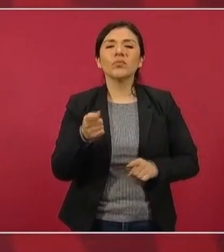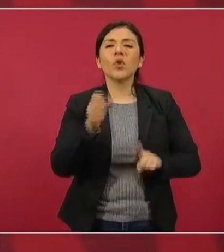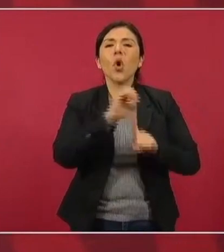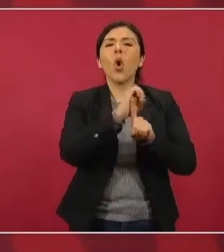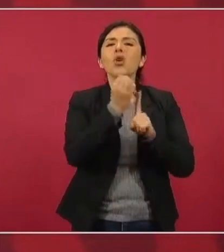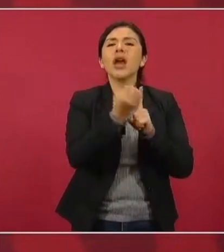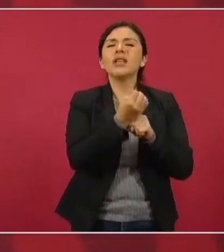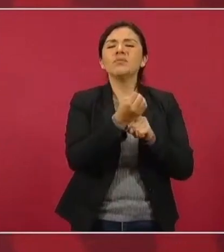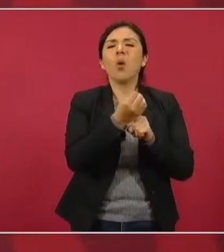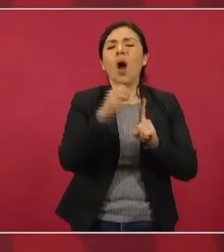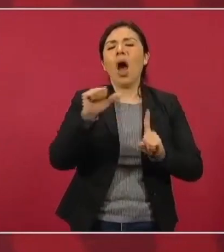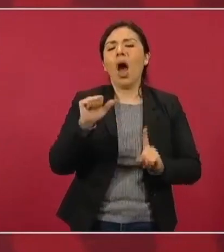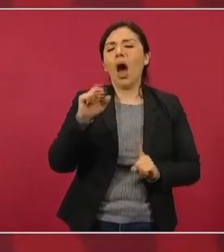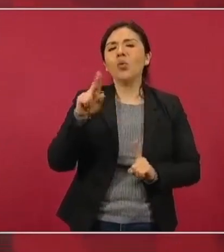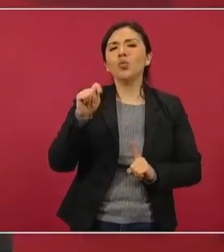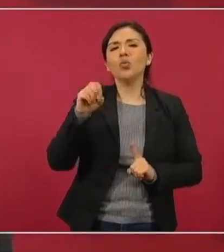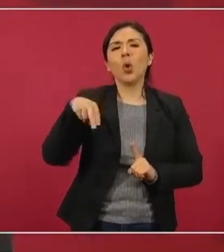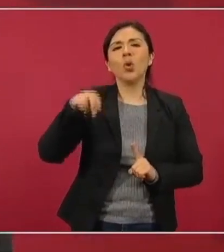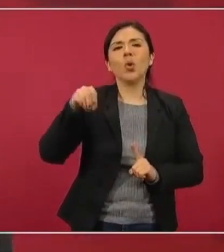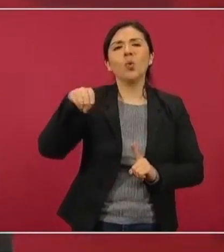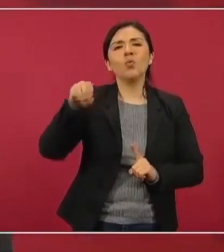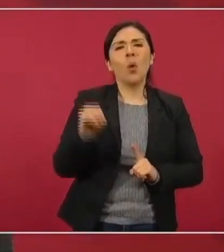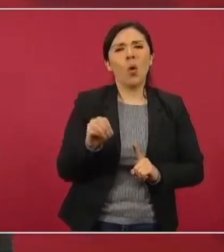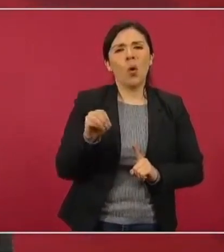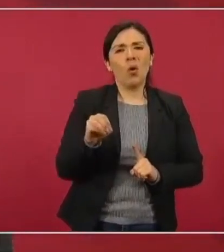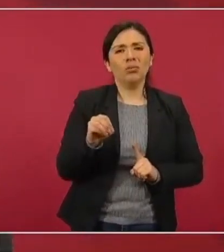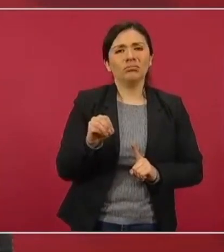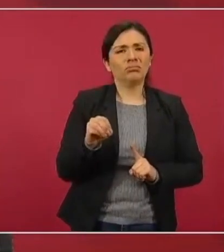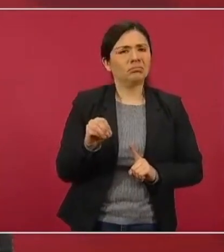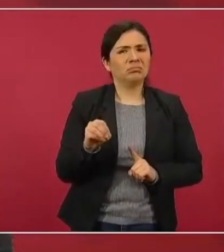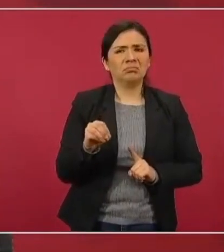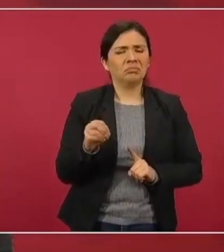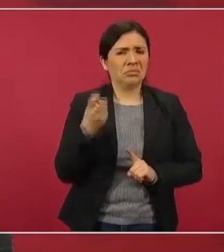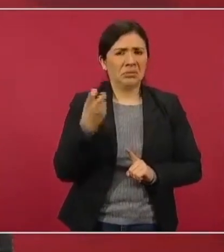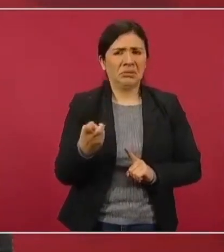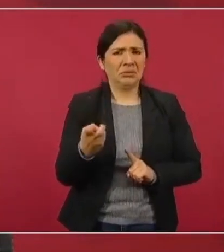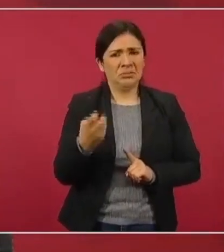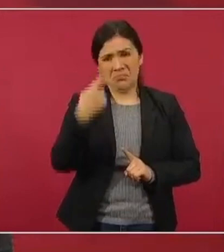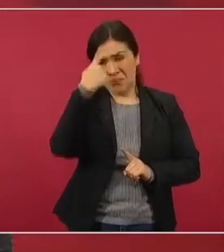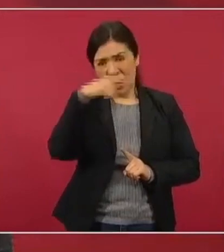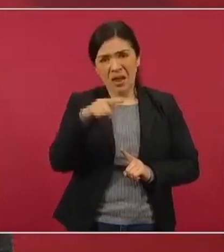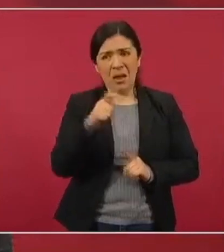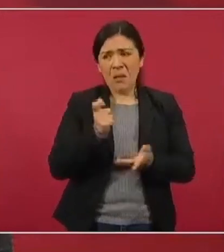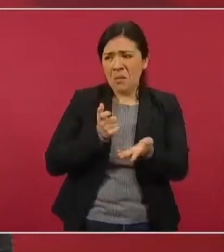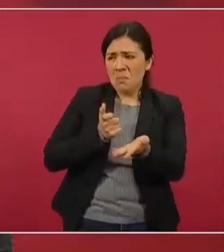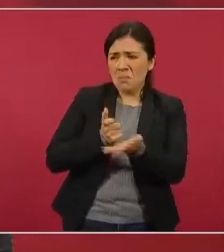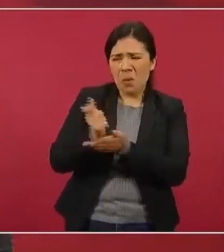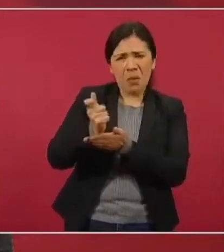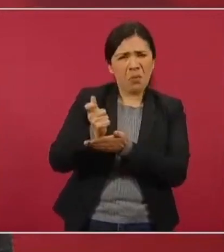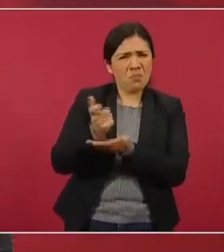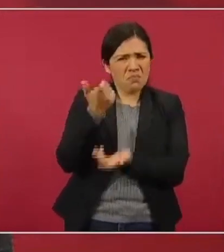autónomos, pagarles bastante.